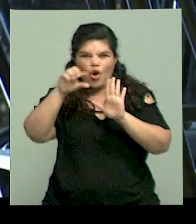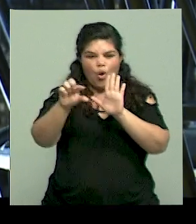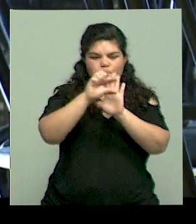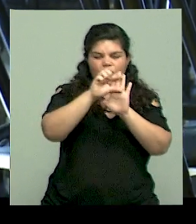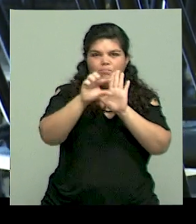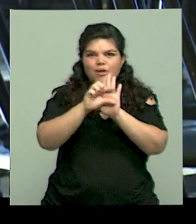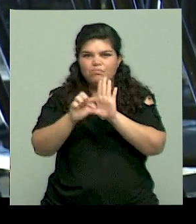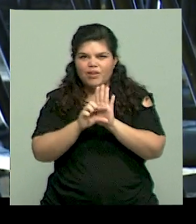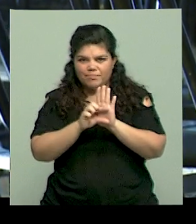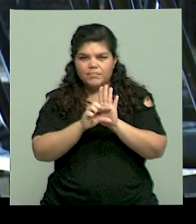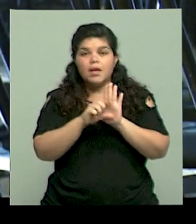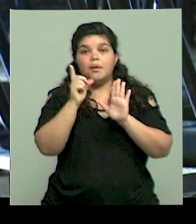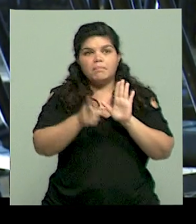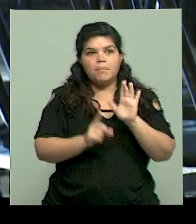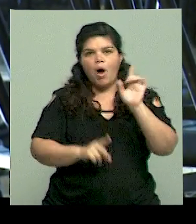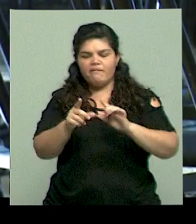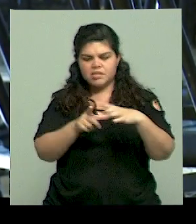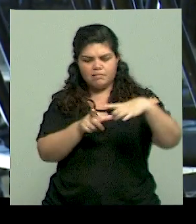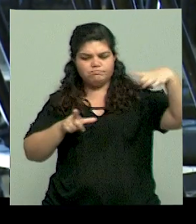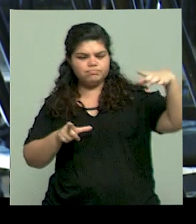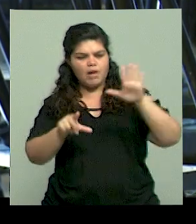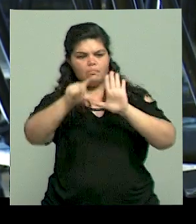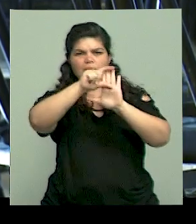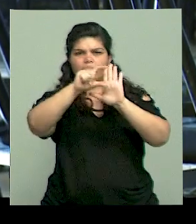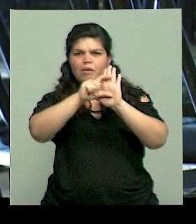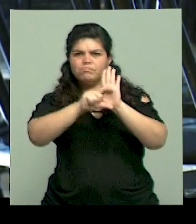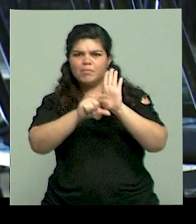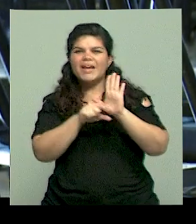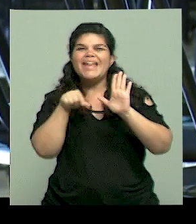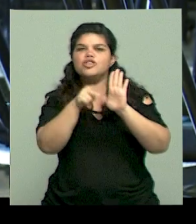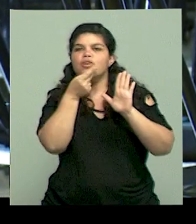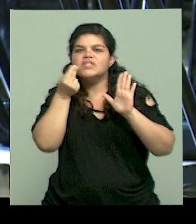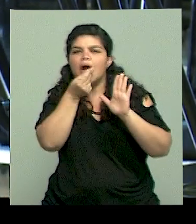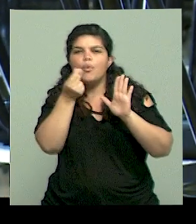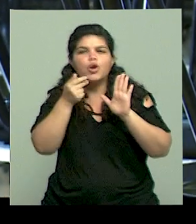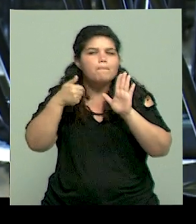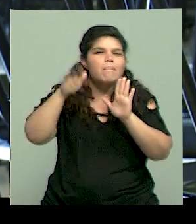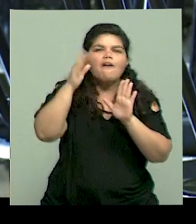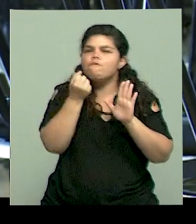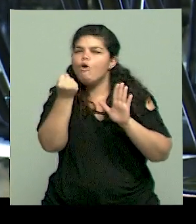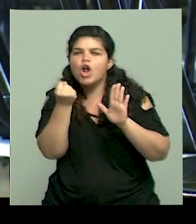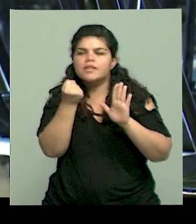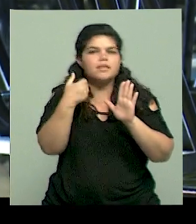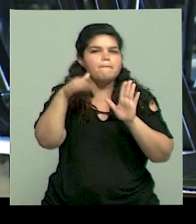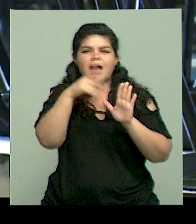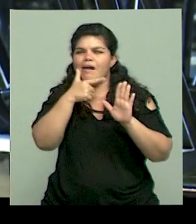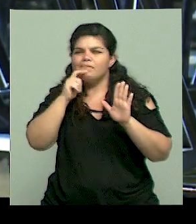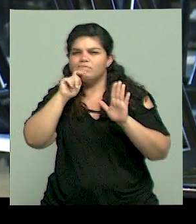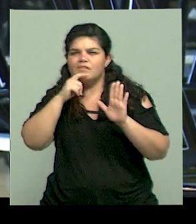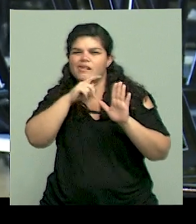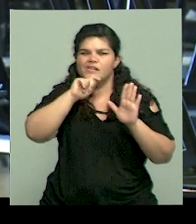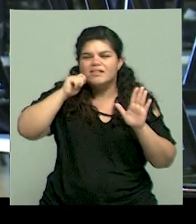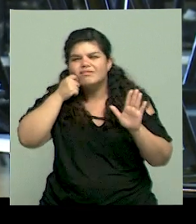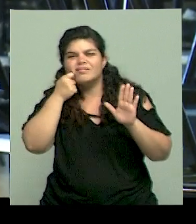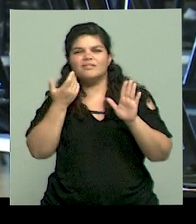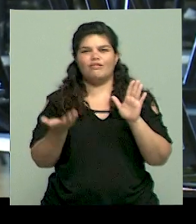uno dice, mientras más sellos tiene parece tener más amor también. Tan cual, sí. Pero espero